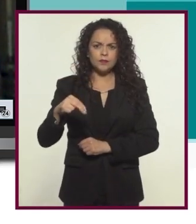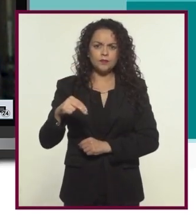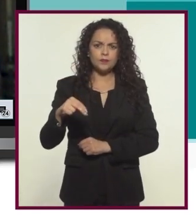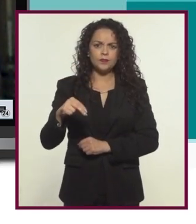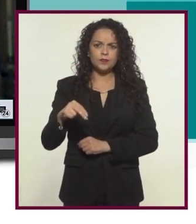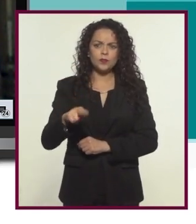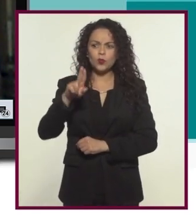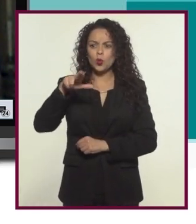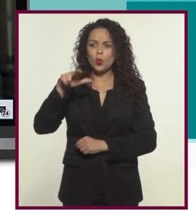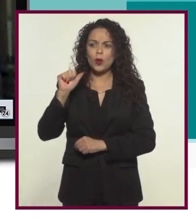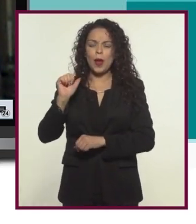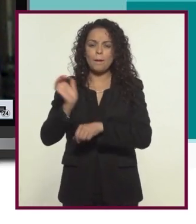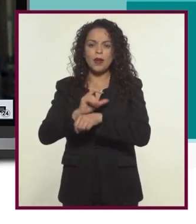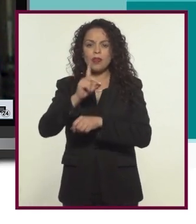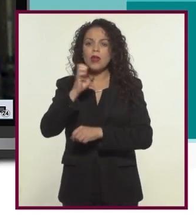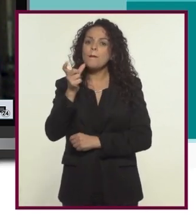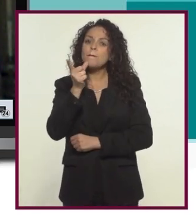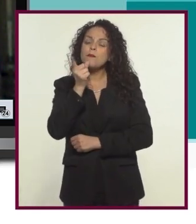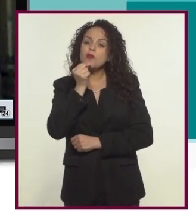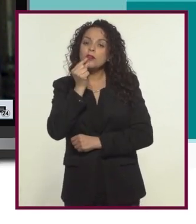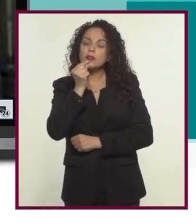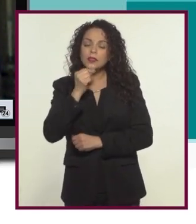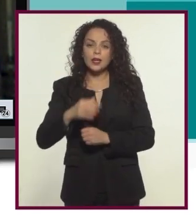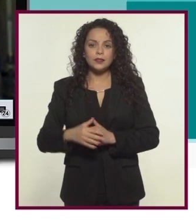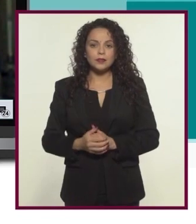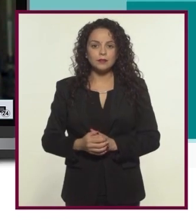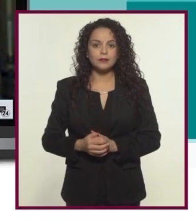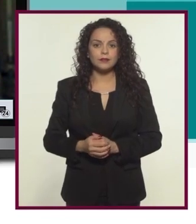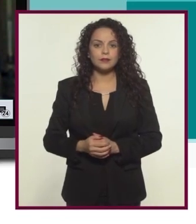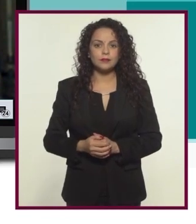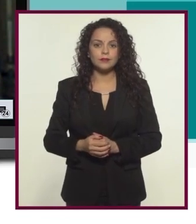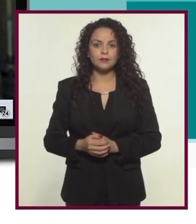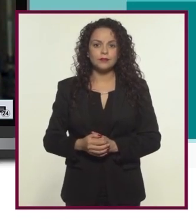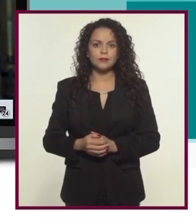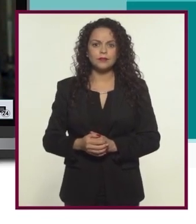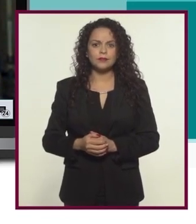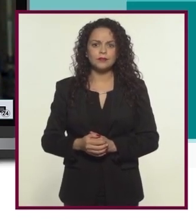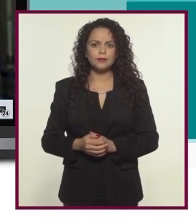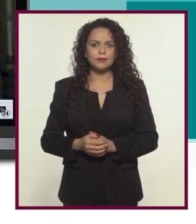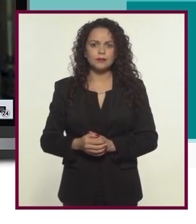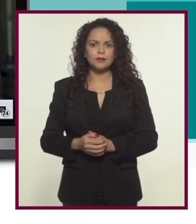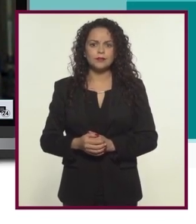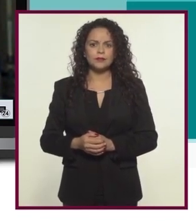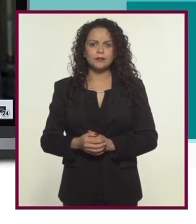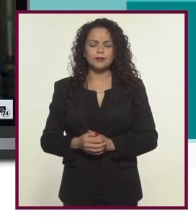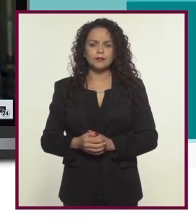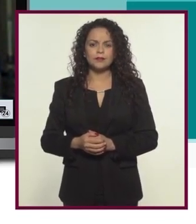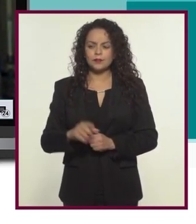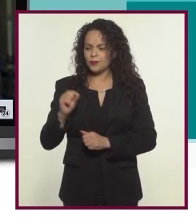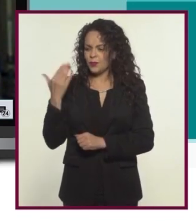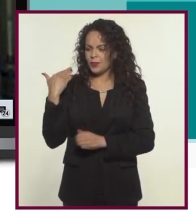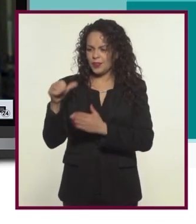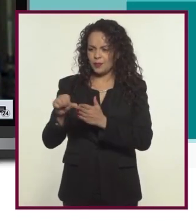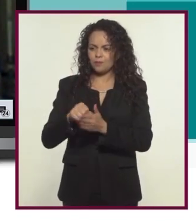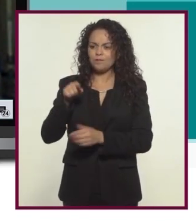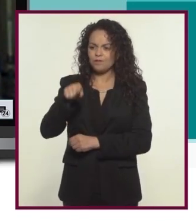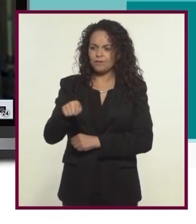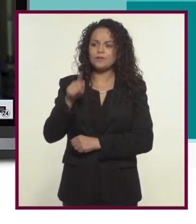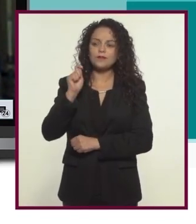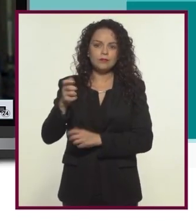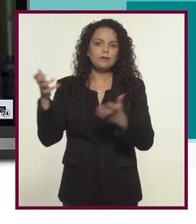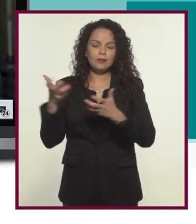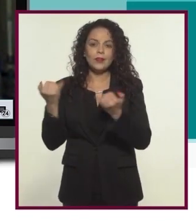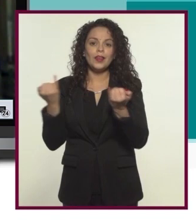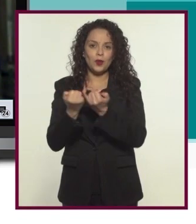mexicana se llama una película de policías que creo que se va a estrenar en Netflix en unos meses